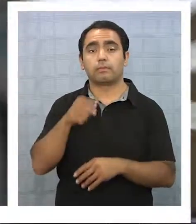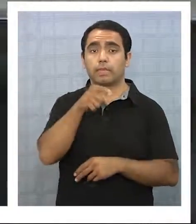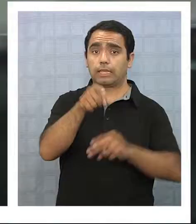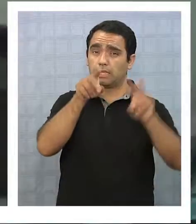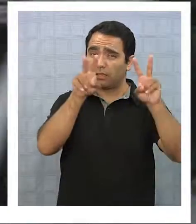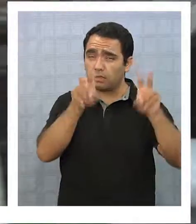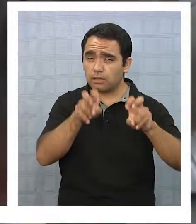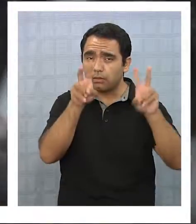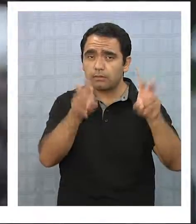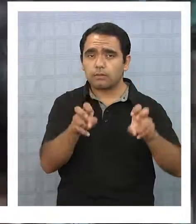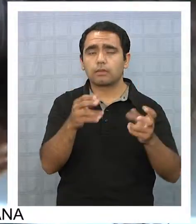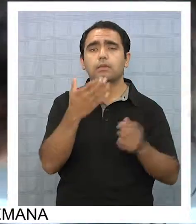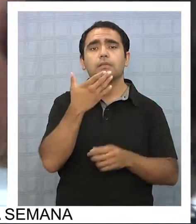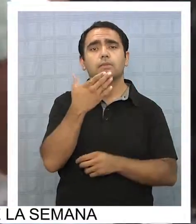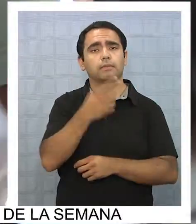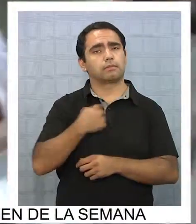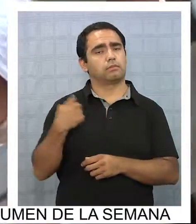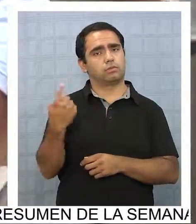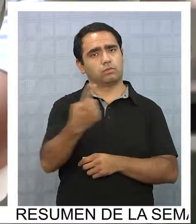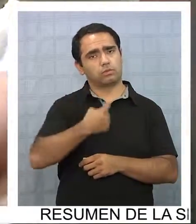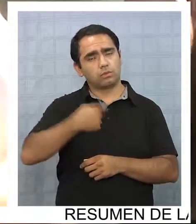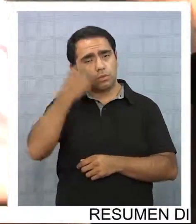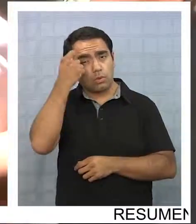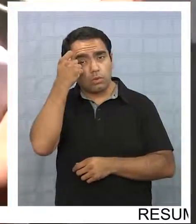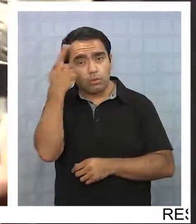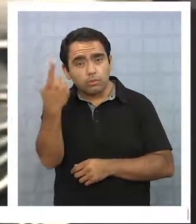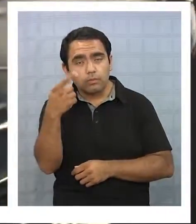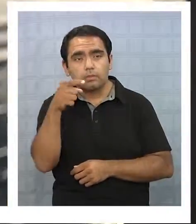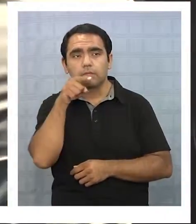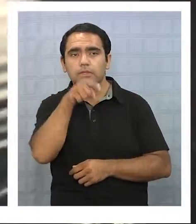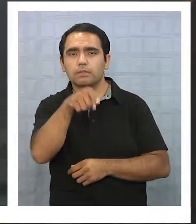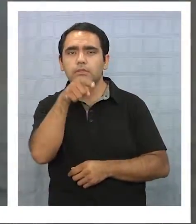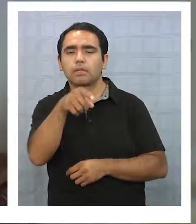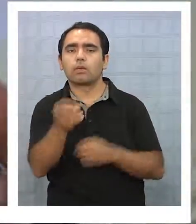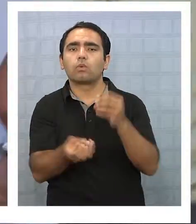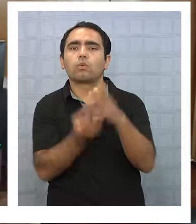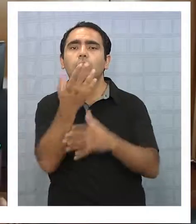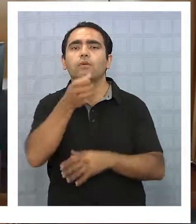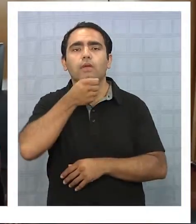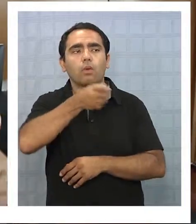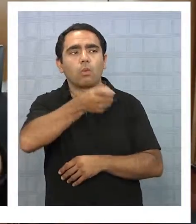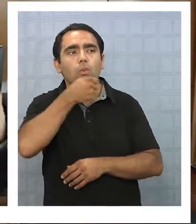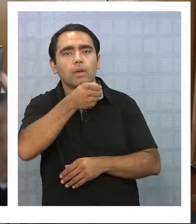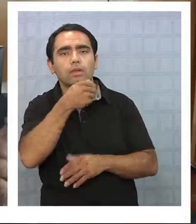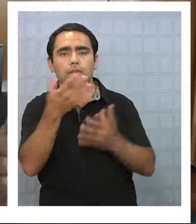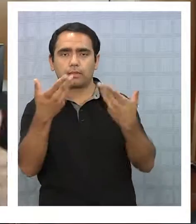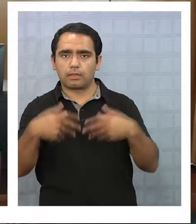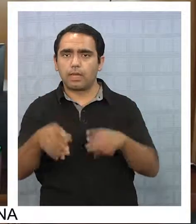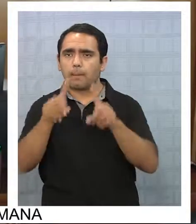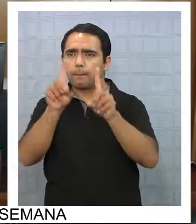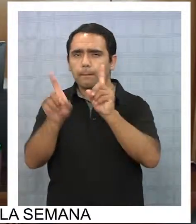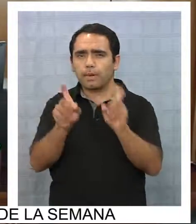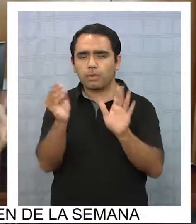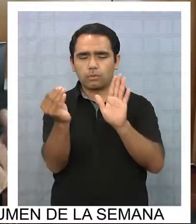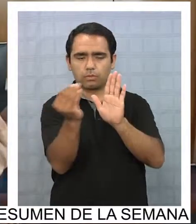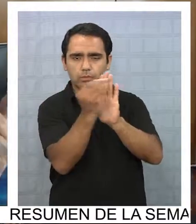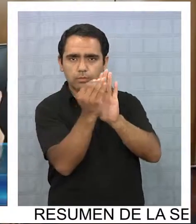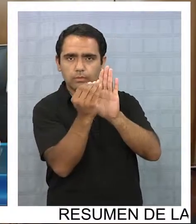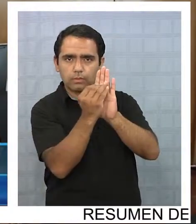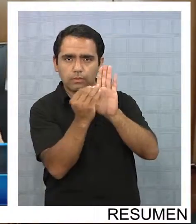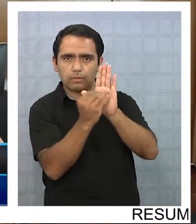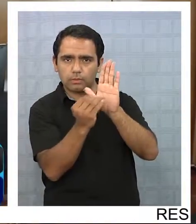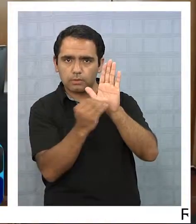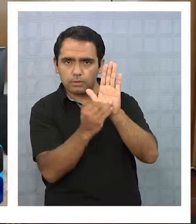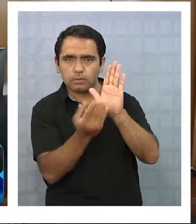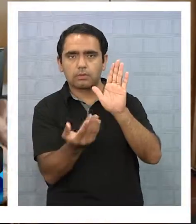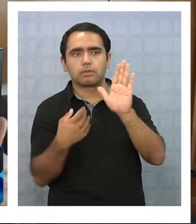tema es que también tenemos que entender que dentro de esta nueva encuesta que ya se han agregado algunos